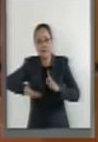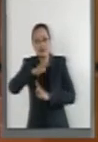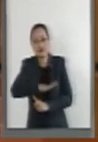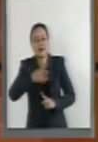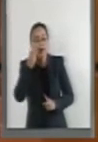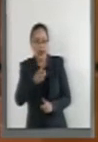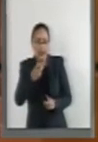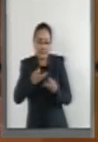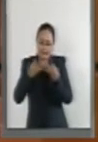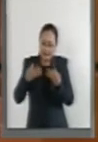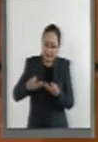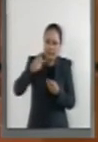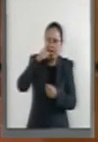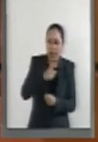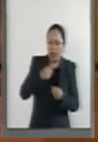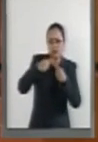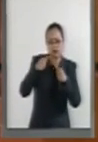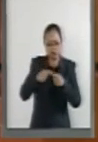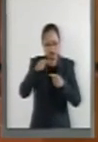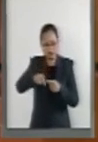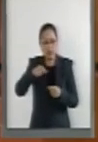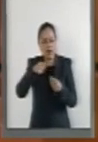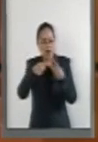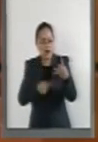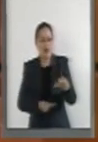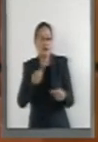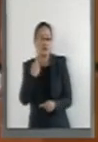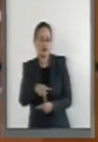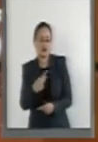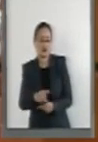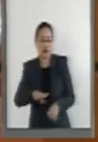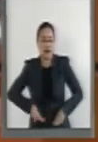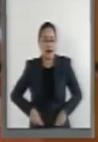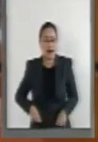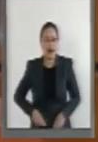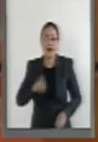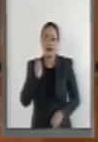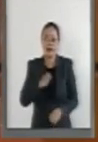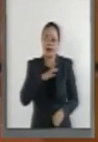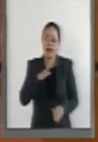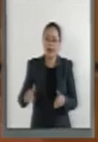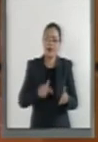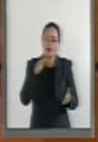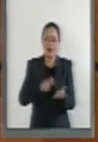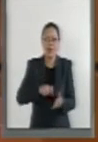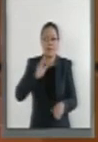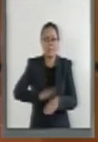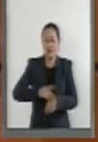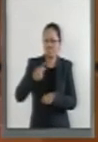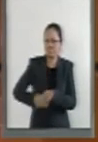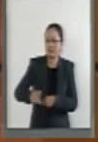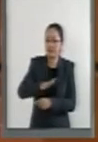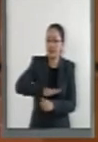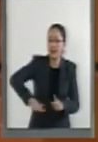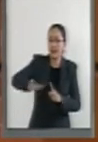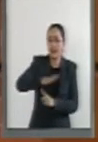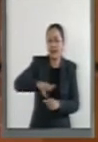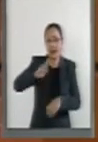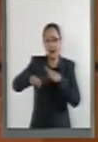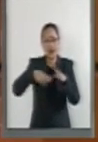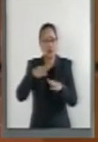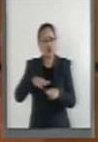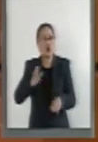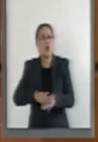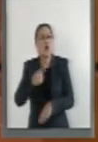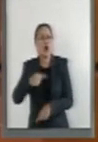orográficas e hidrológicas, entre otros factores, lo convierten en una de las zonas más vulnerables del mundo por el cambio climático.